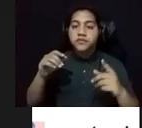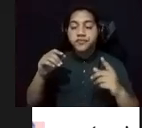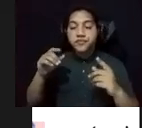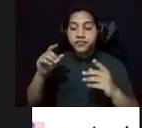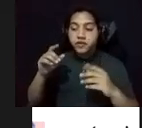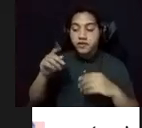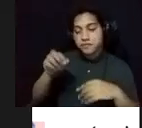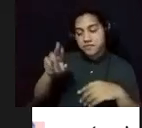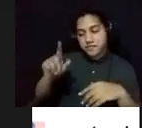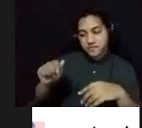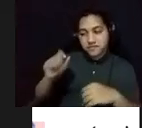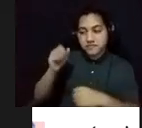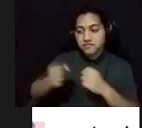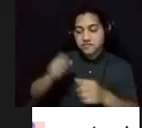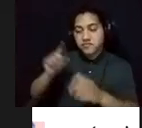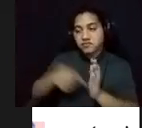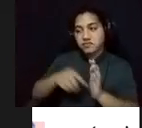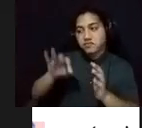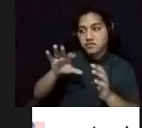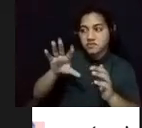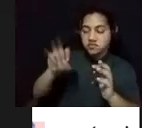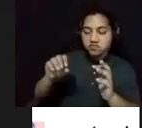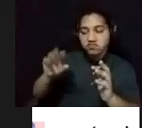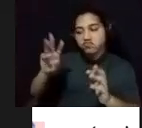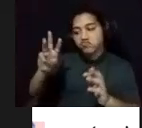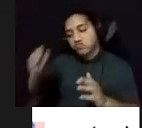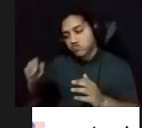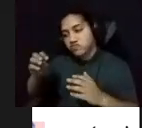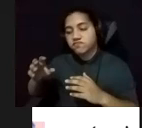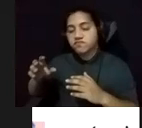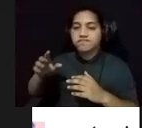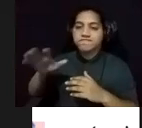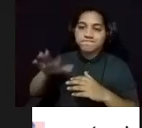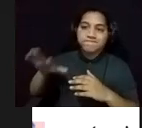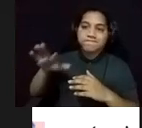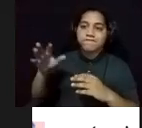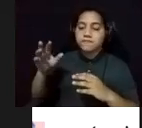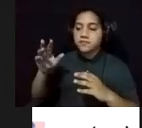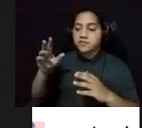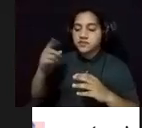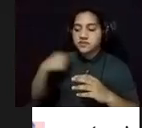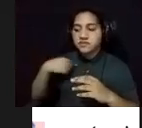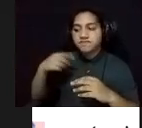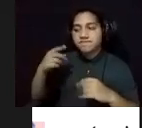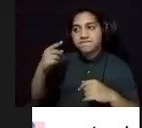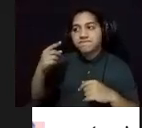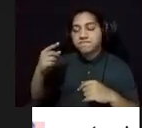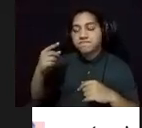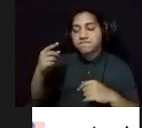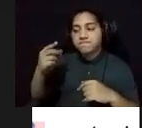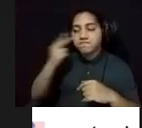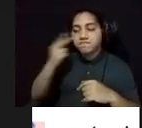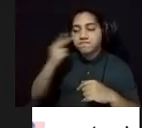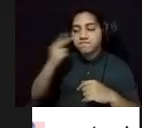60 descansa en muchas de sus pinturas que nos acercan a una de las exámenes más pintorescas del San